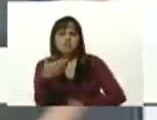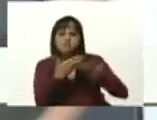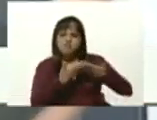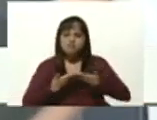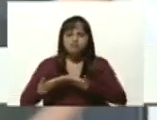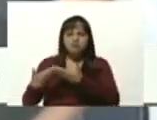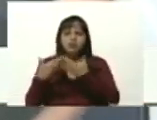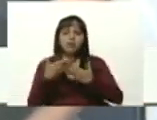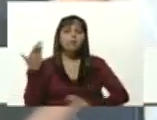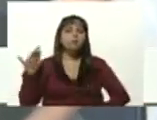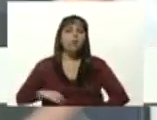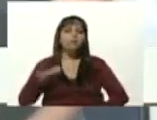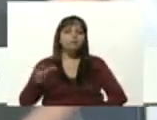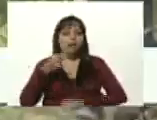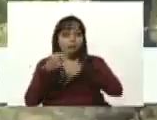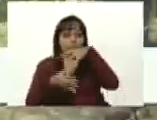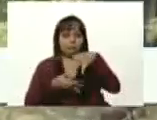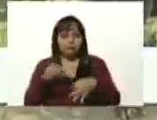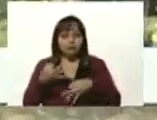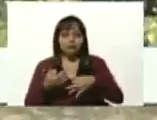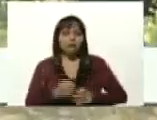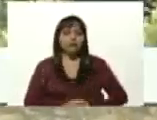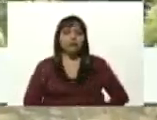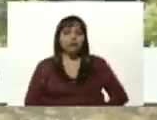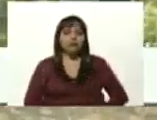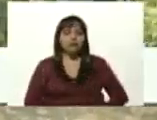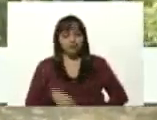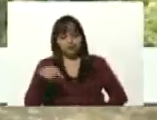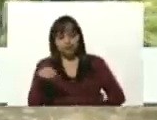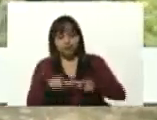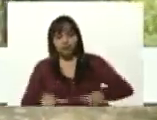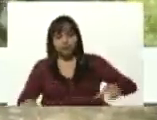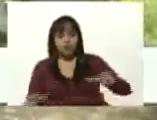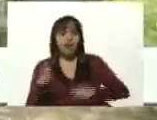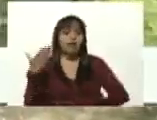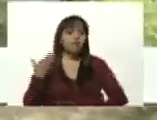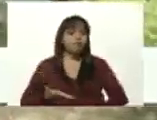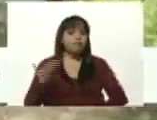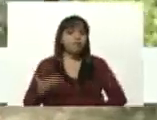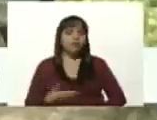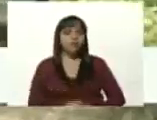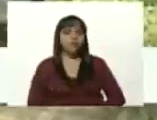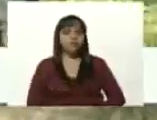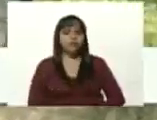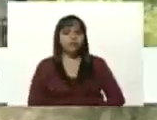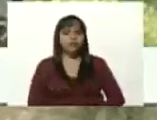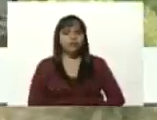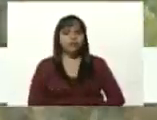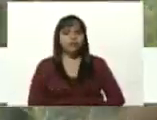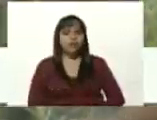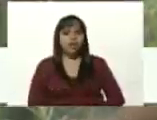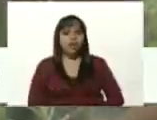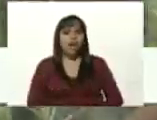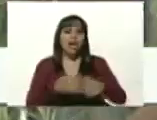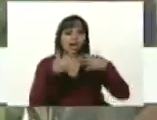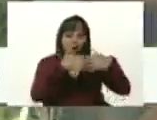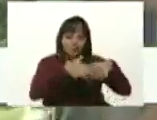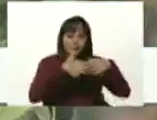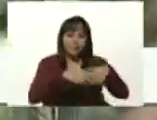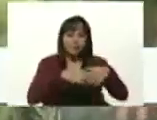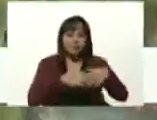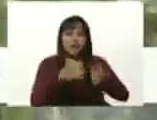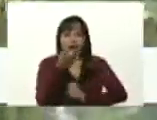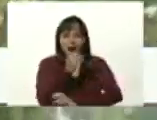resaltar que en este punto y círculo tan importante como lo es el Eje del Macro, contamos con una empresa de producción